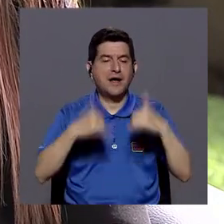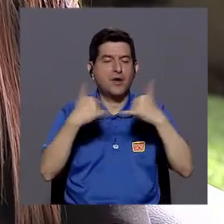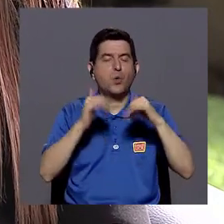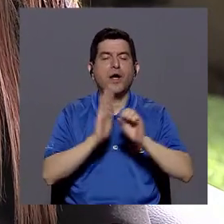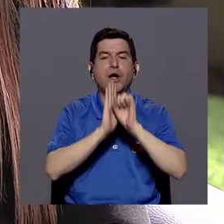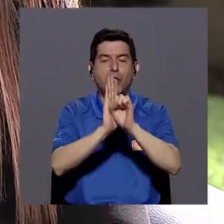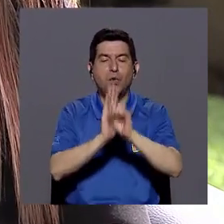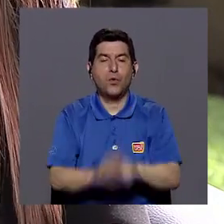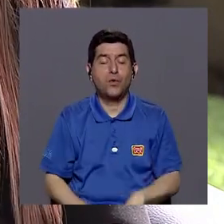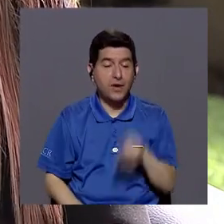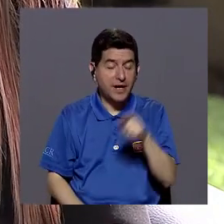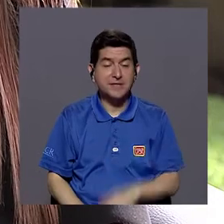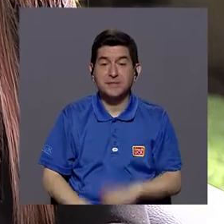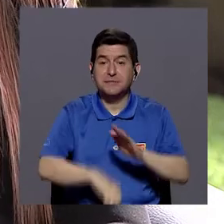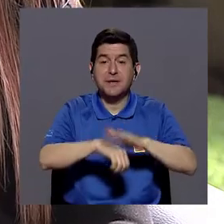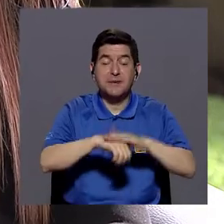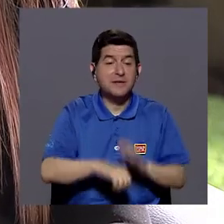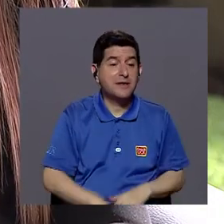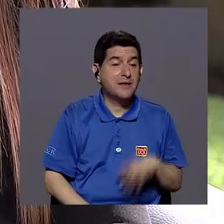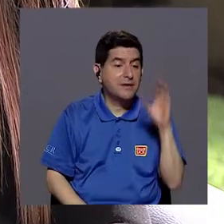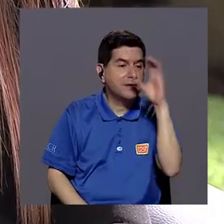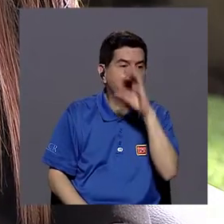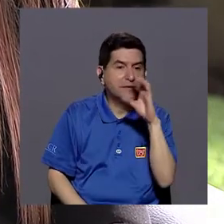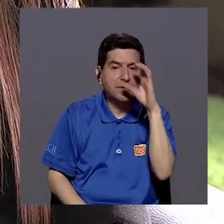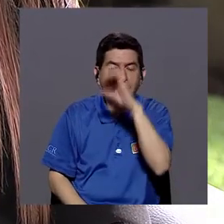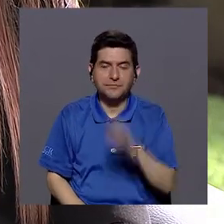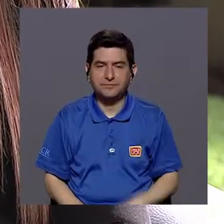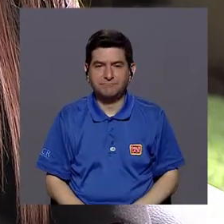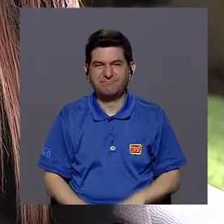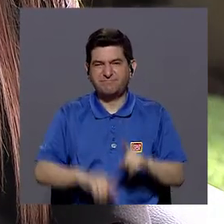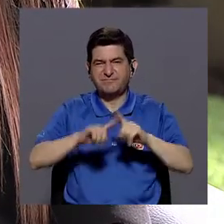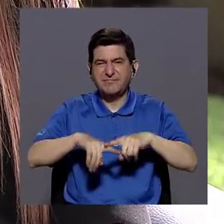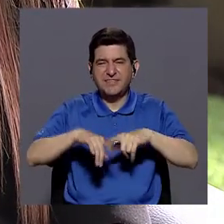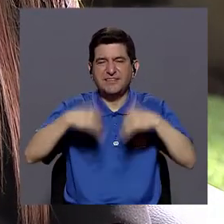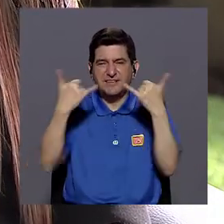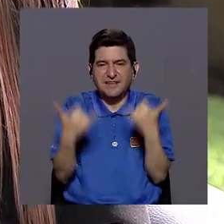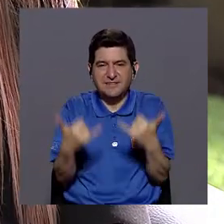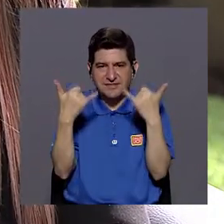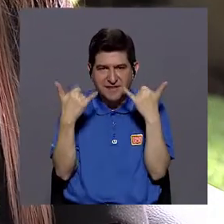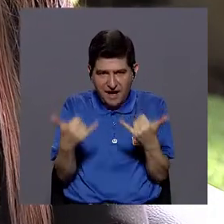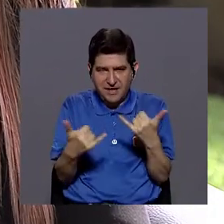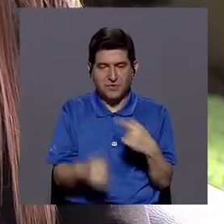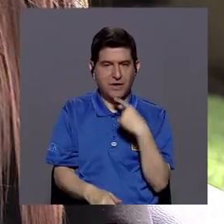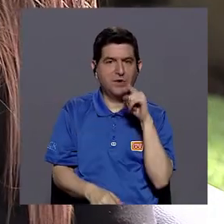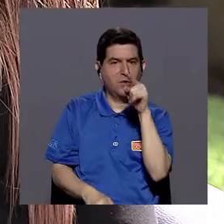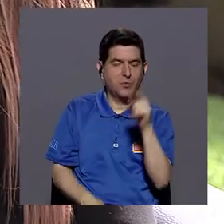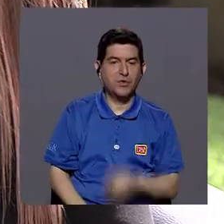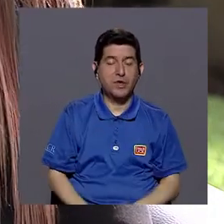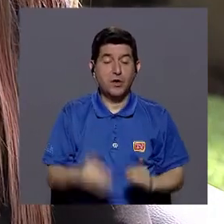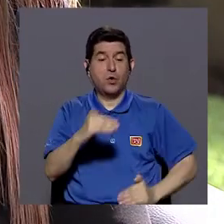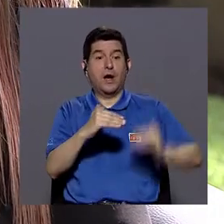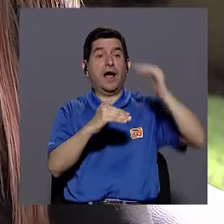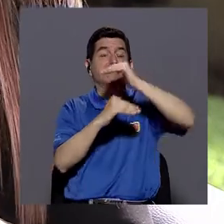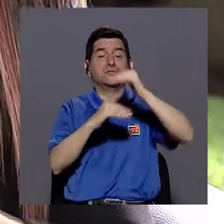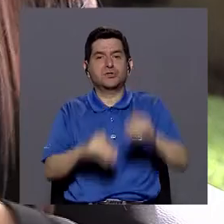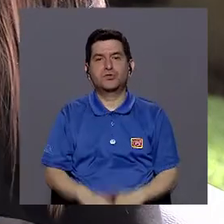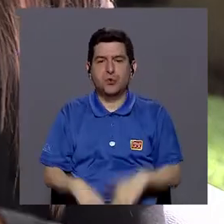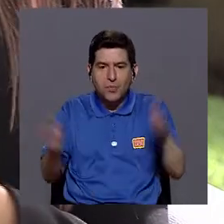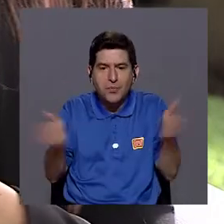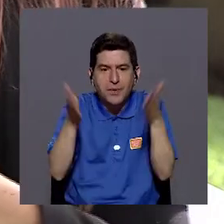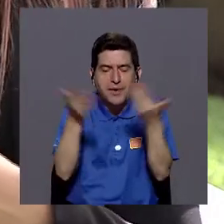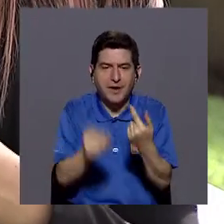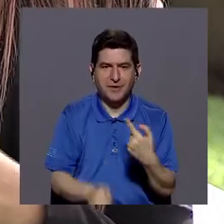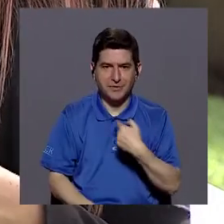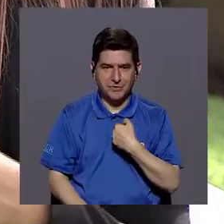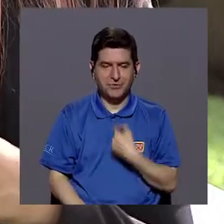del juego simbólico, de la exploración y pues hay una tendencia actualmente, como vos decís, a sobre estimular, ¿verdad? Entonces yo